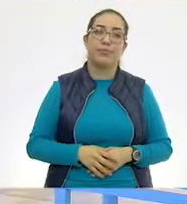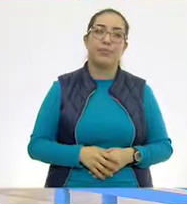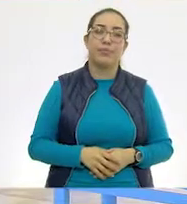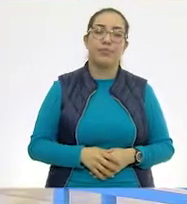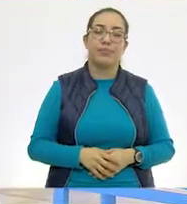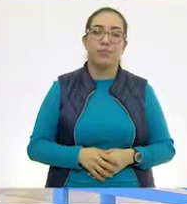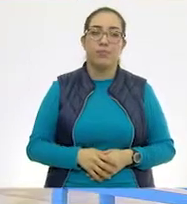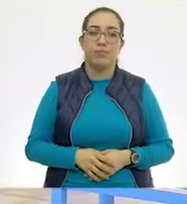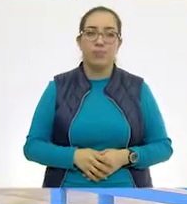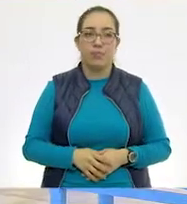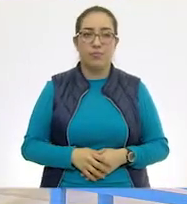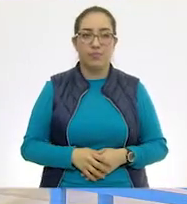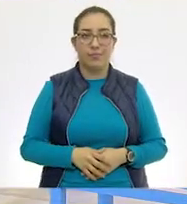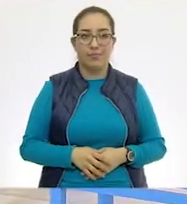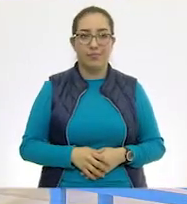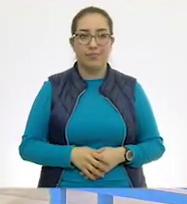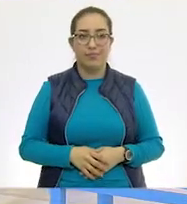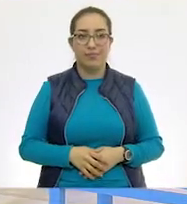vamos a ver.